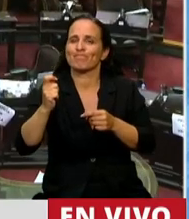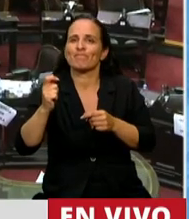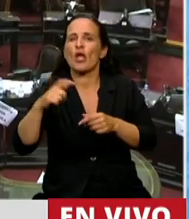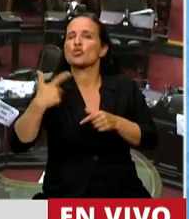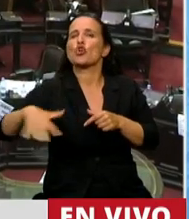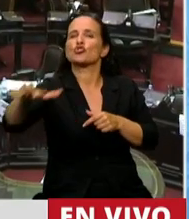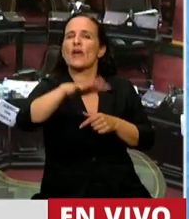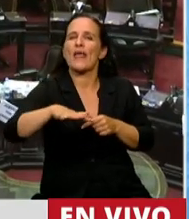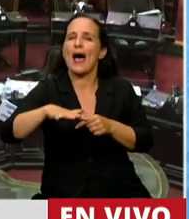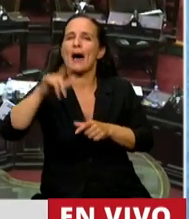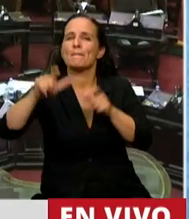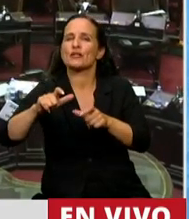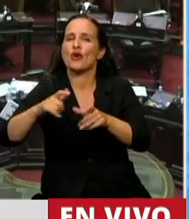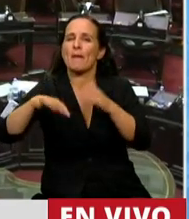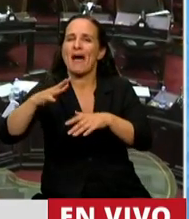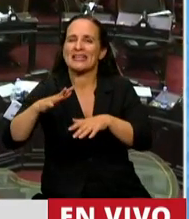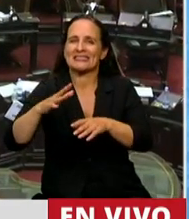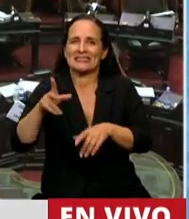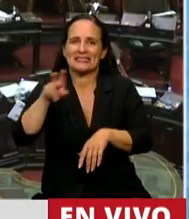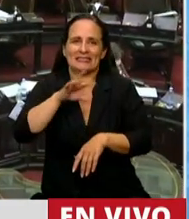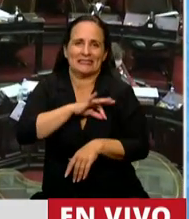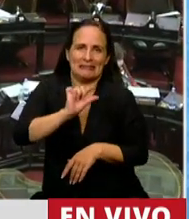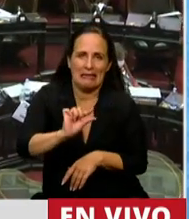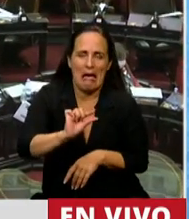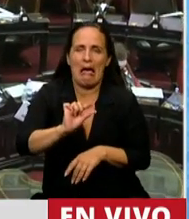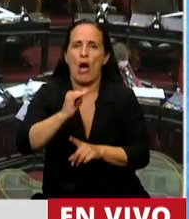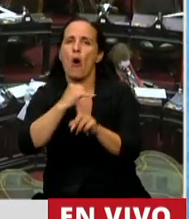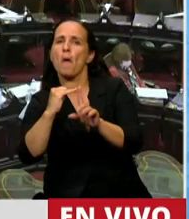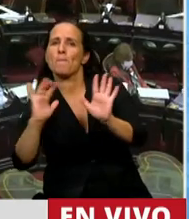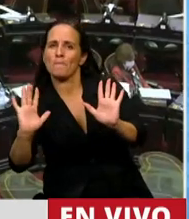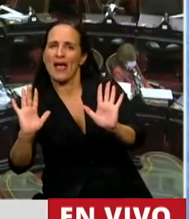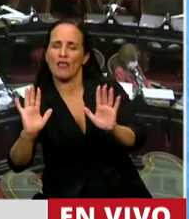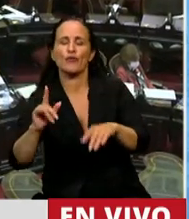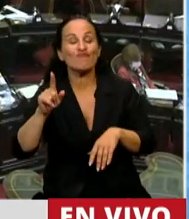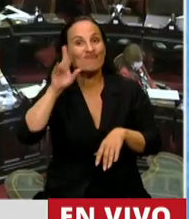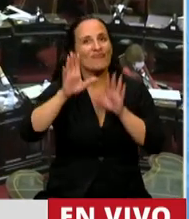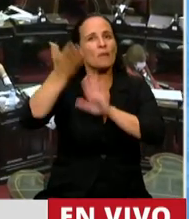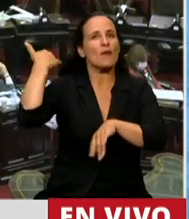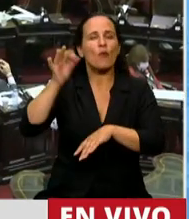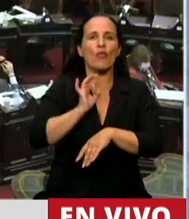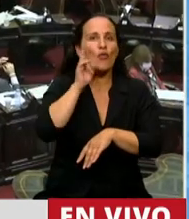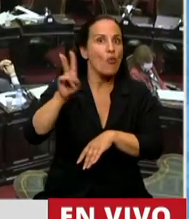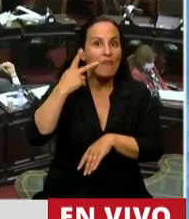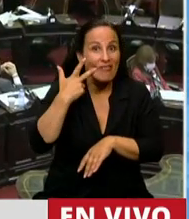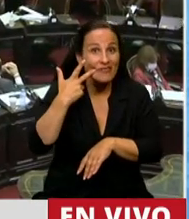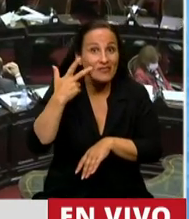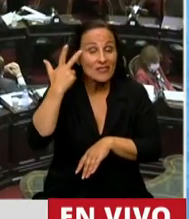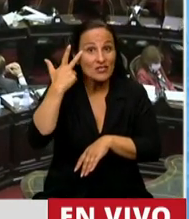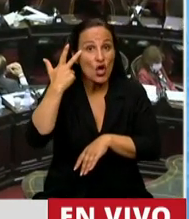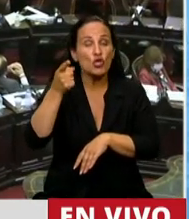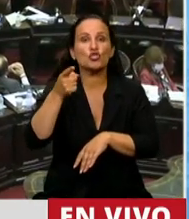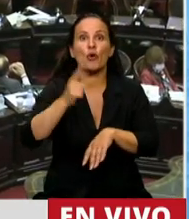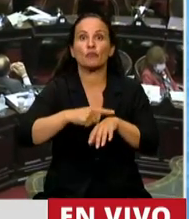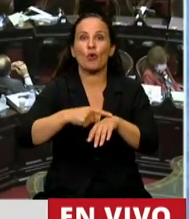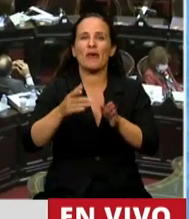sectores que tienen menores ingresos. Yo recuerdo en el año 2018, en épocas que